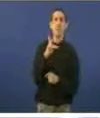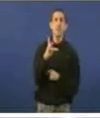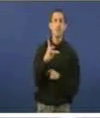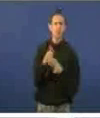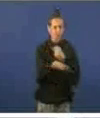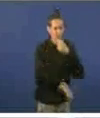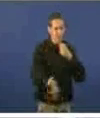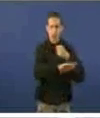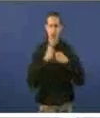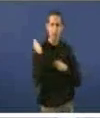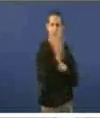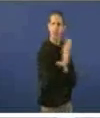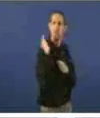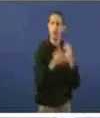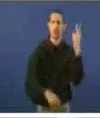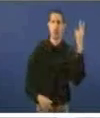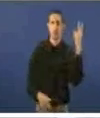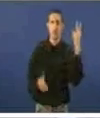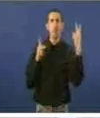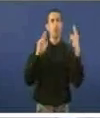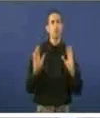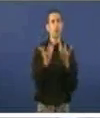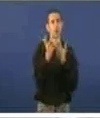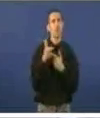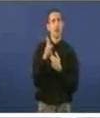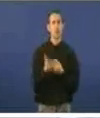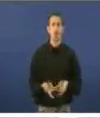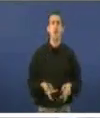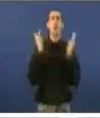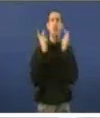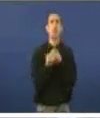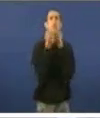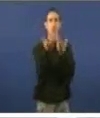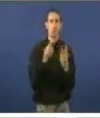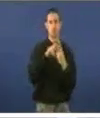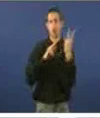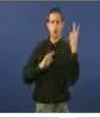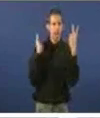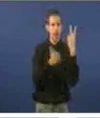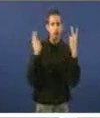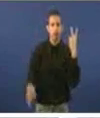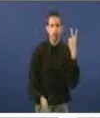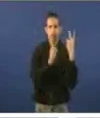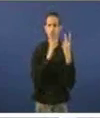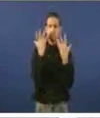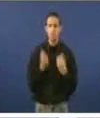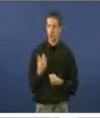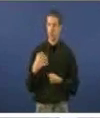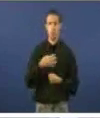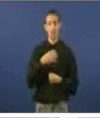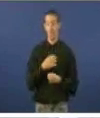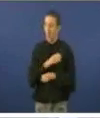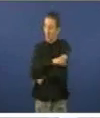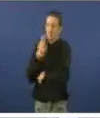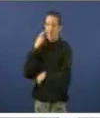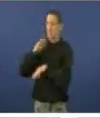fundamentais, o dereito a folga e o dereito a liberdade de expresión. Non creemos, señor conselleiro, que o mínimo que se lle pode